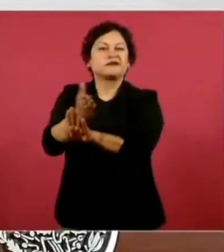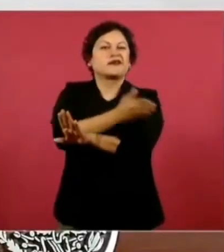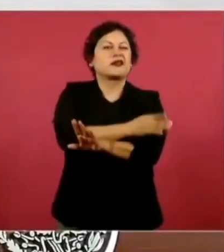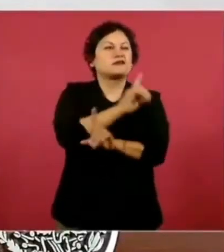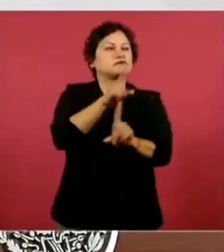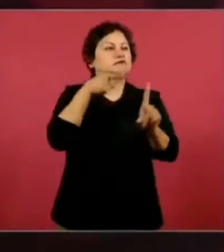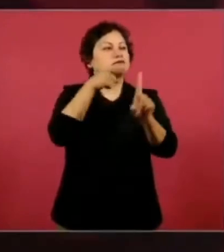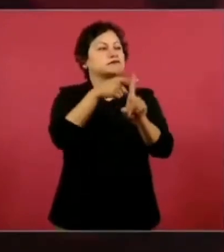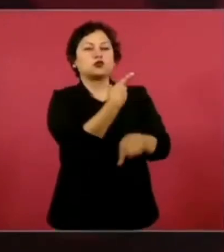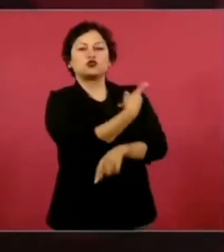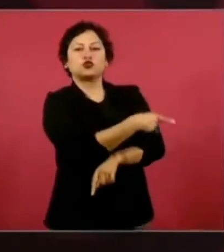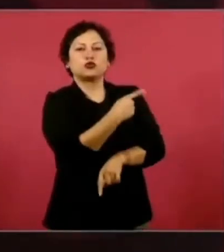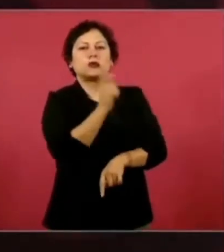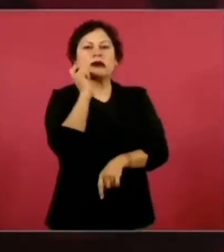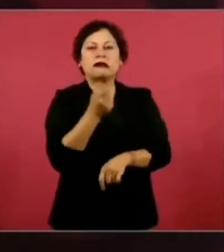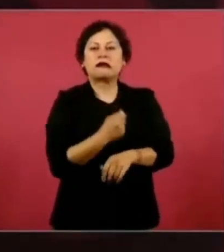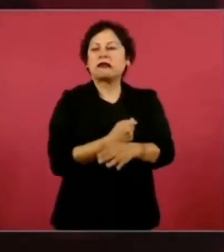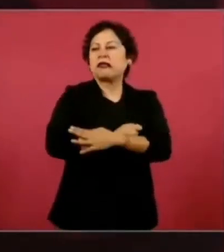cosita